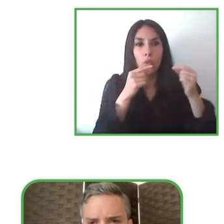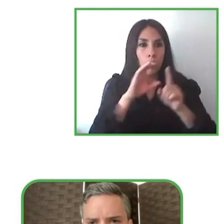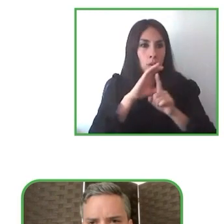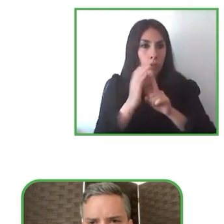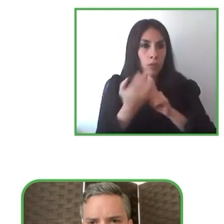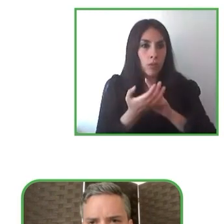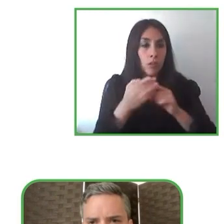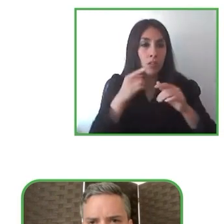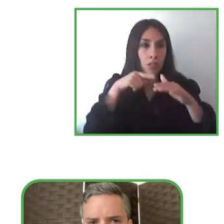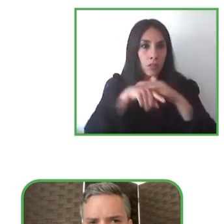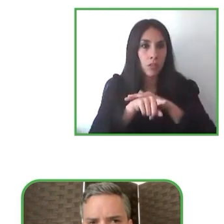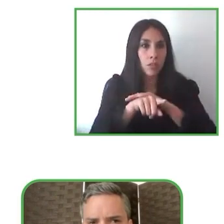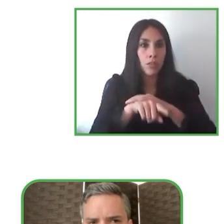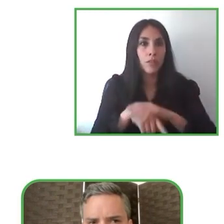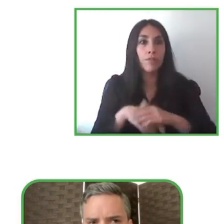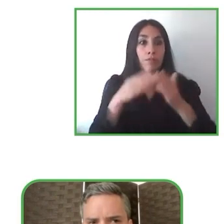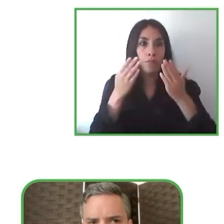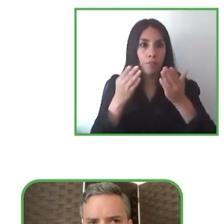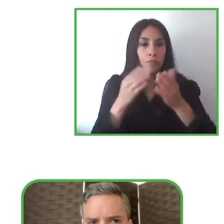muchísimas gracias a todos gracias